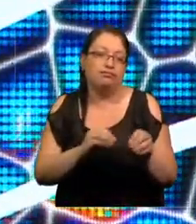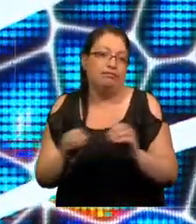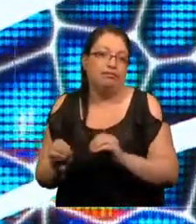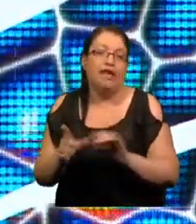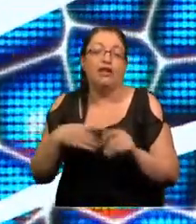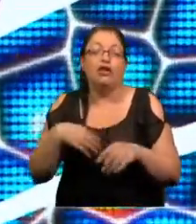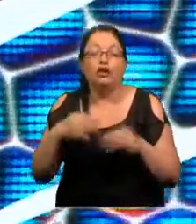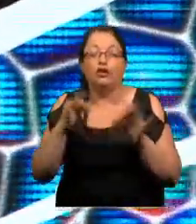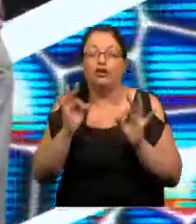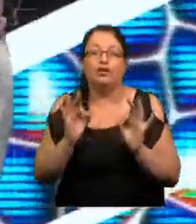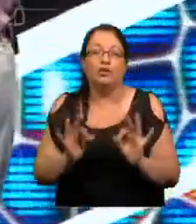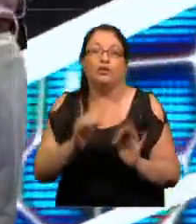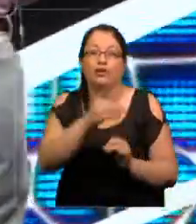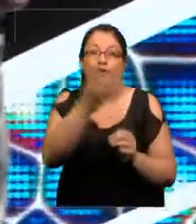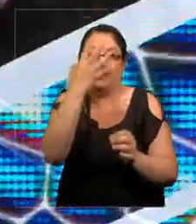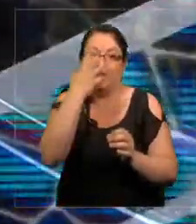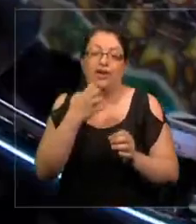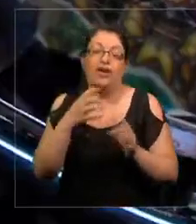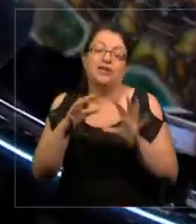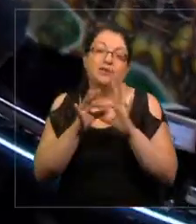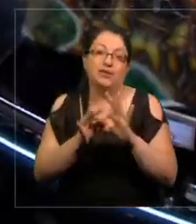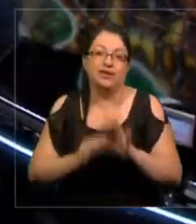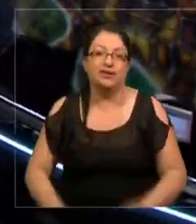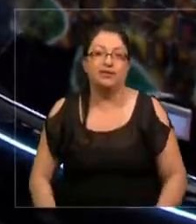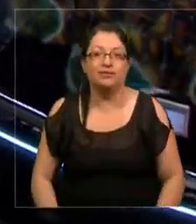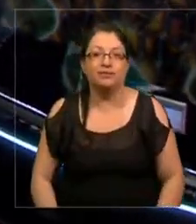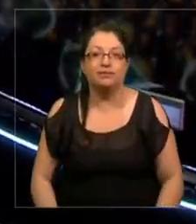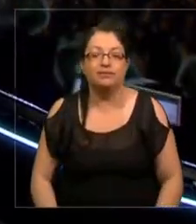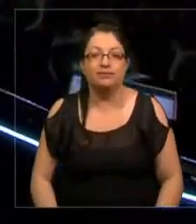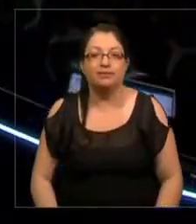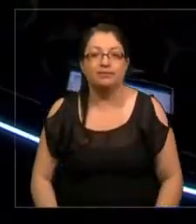seguro que están enojados conmigo. Así que muchas gracias. Gracias.